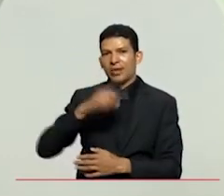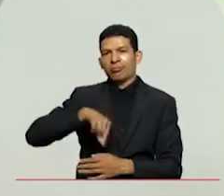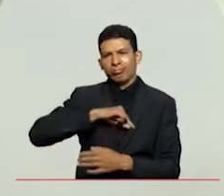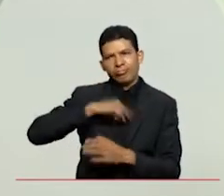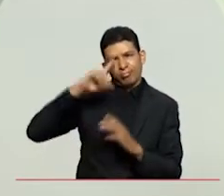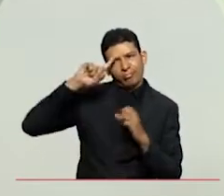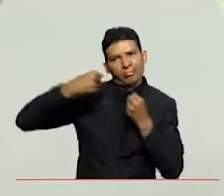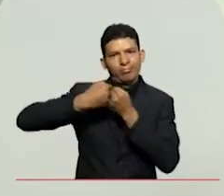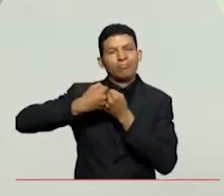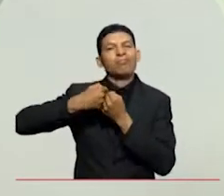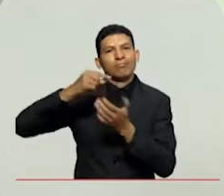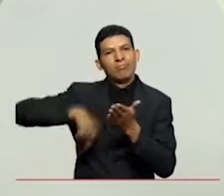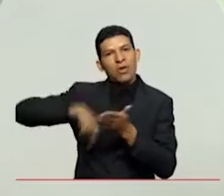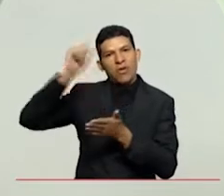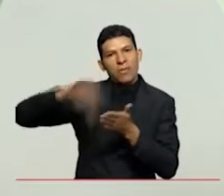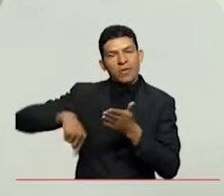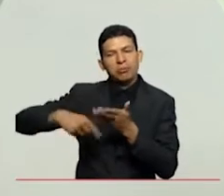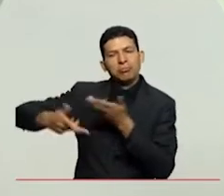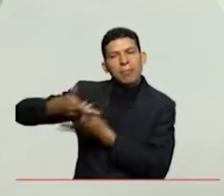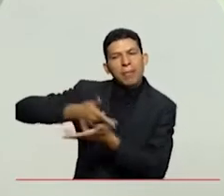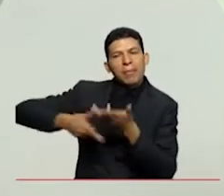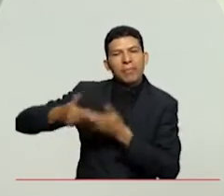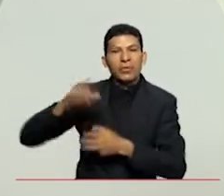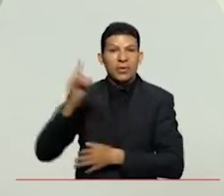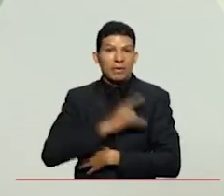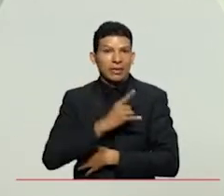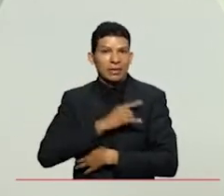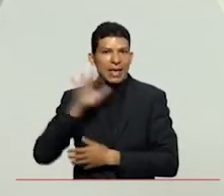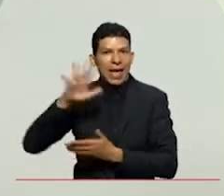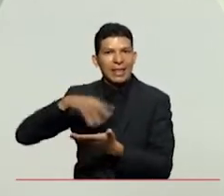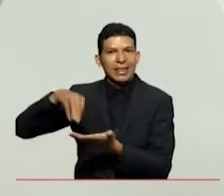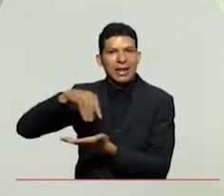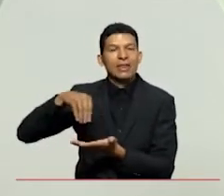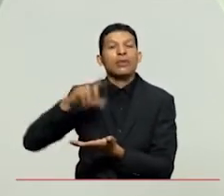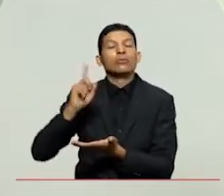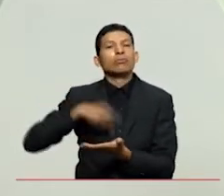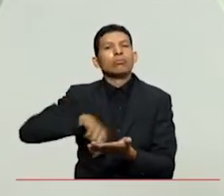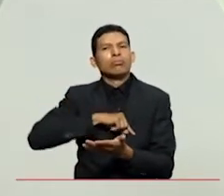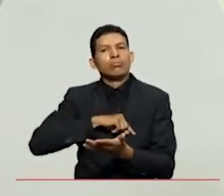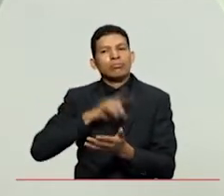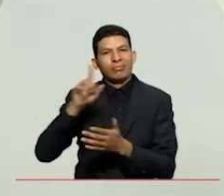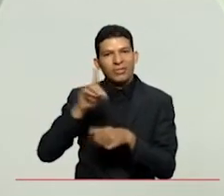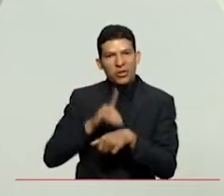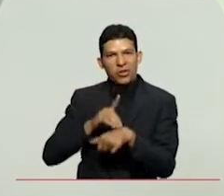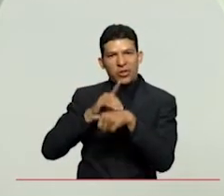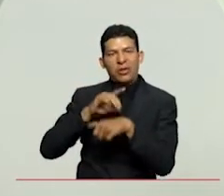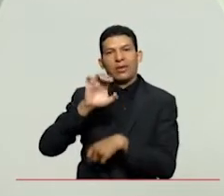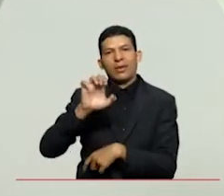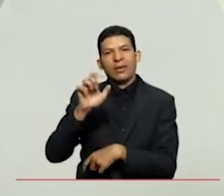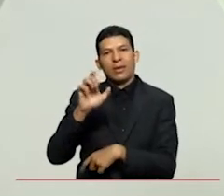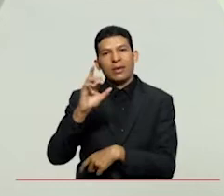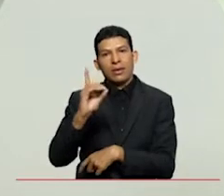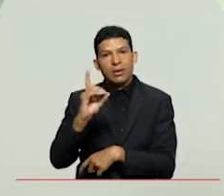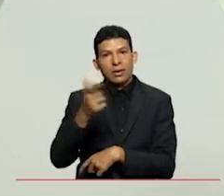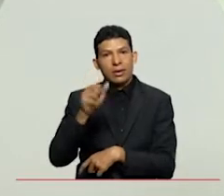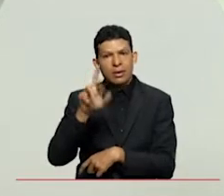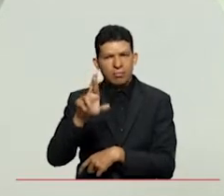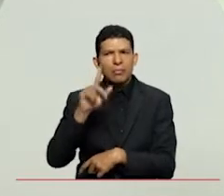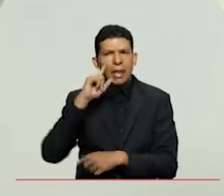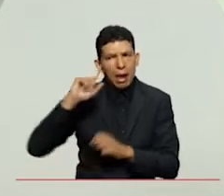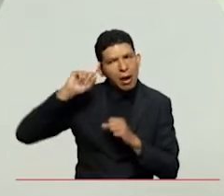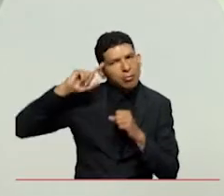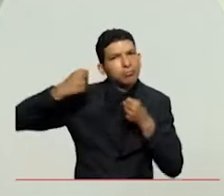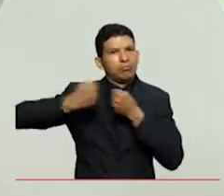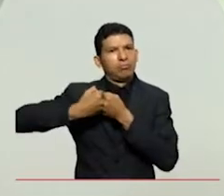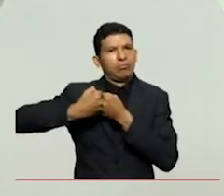con la universidad del atlántico y el señor rector de la universidad del valle el doctor edgar barela barrios sugirió que lo hiciéramos allá como parte